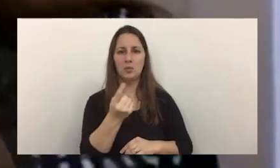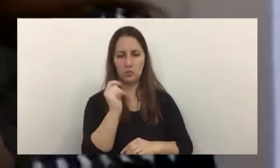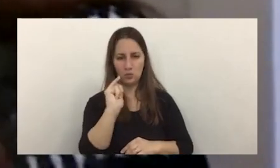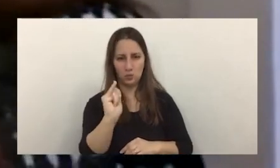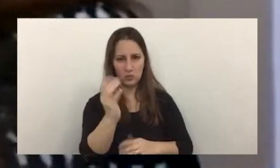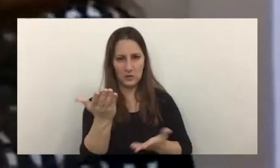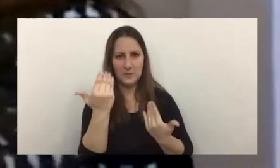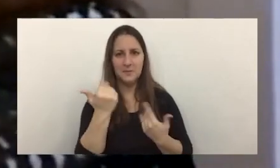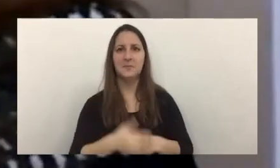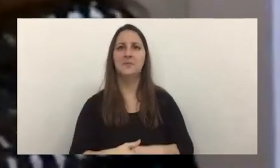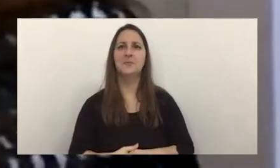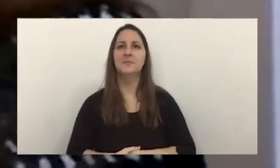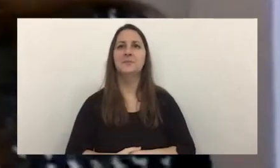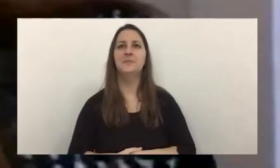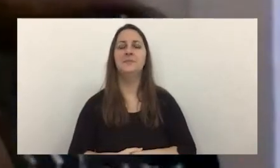dice